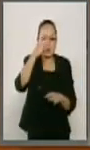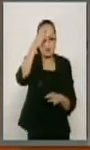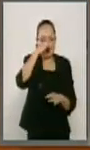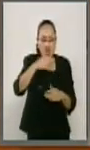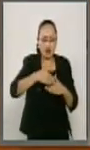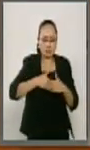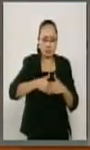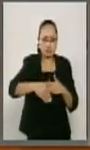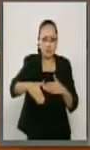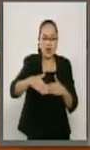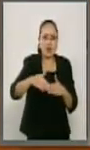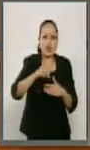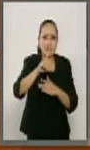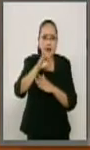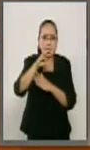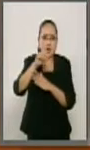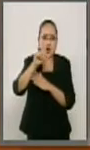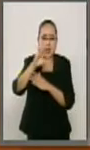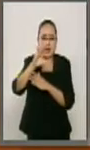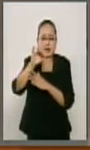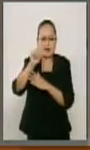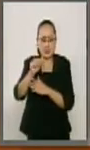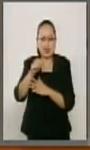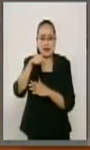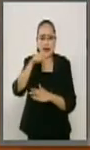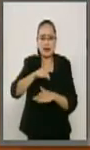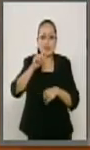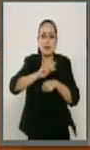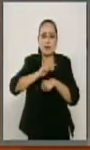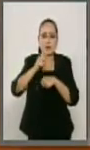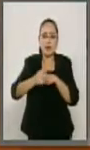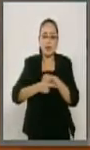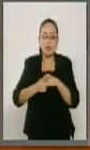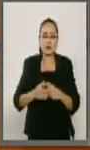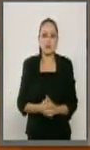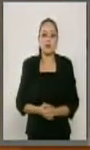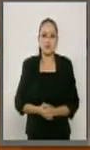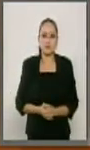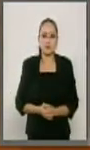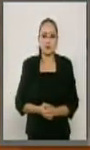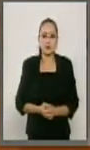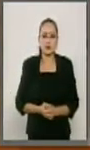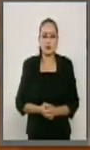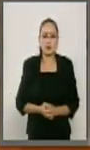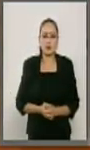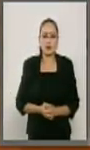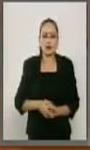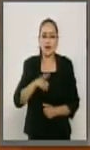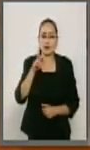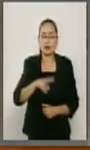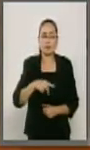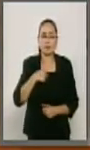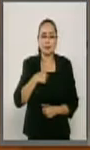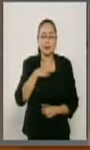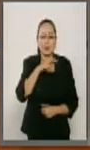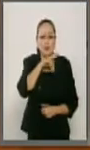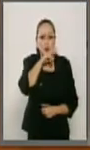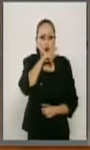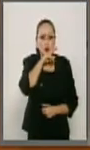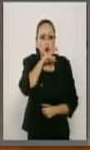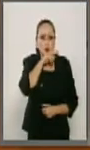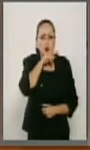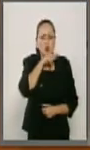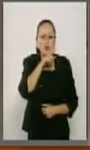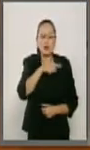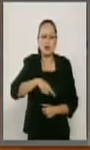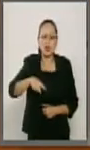democrática de nuestro país. Y me preocupa de sobremanera que lo tomen tan a